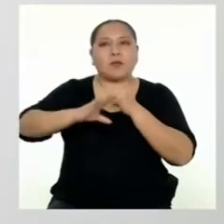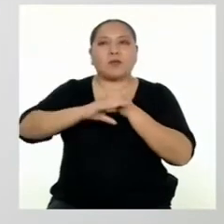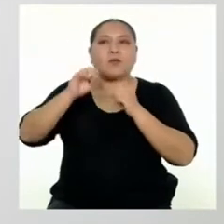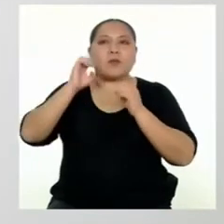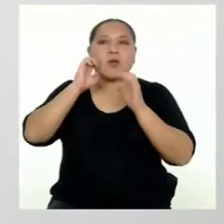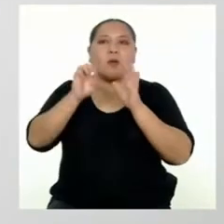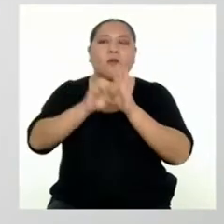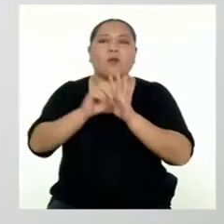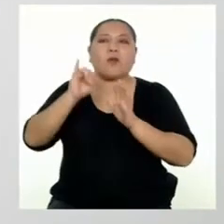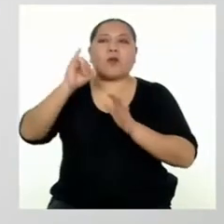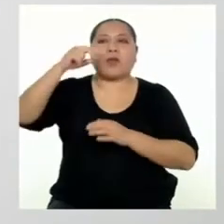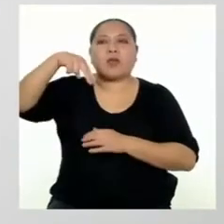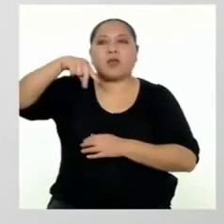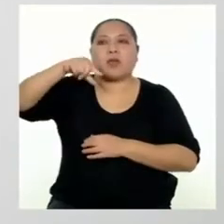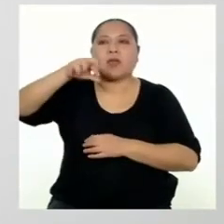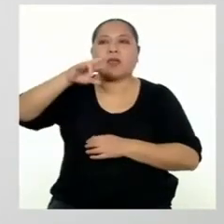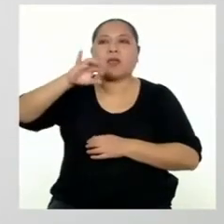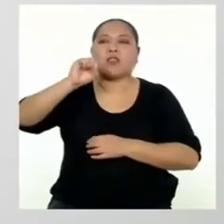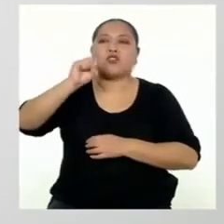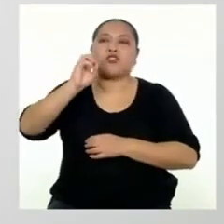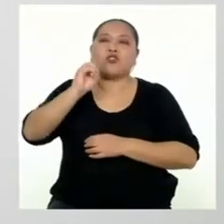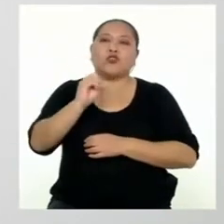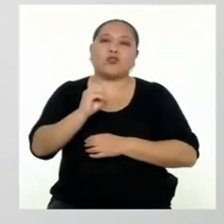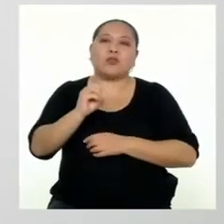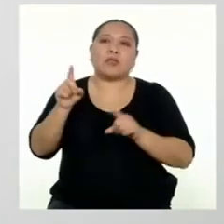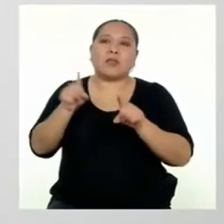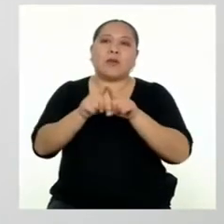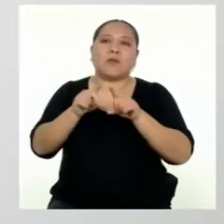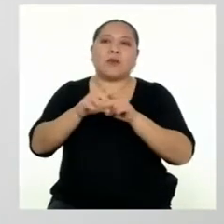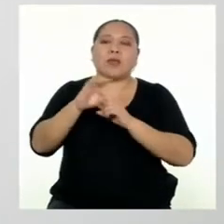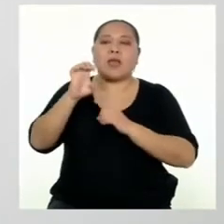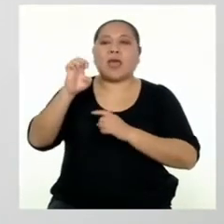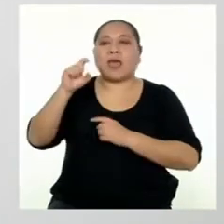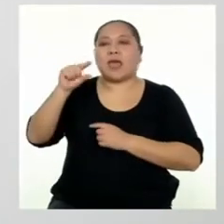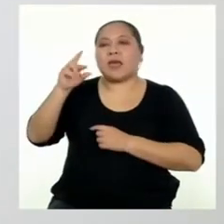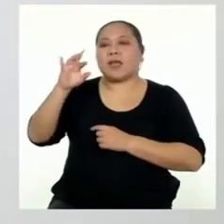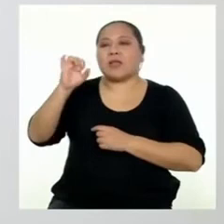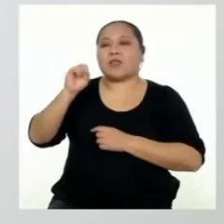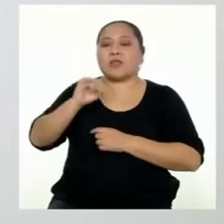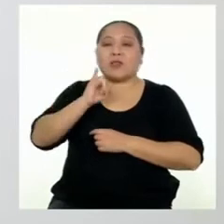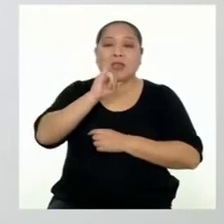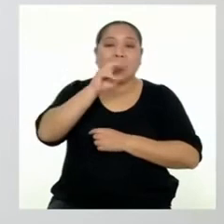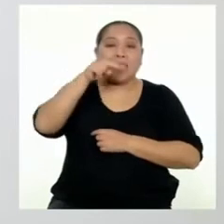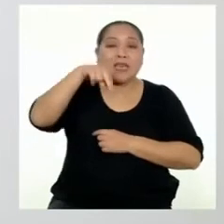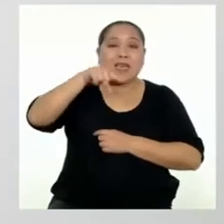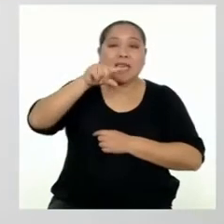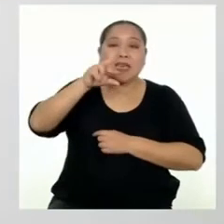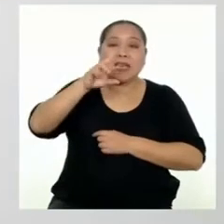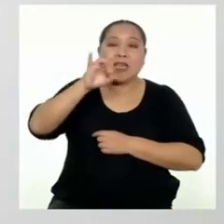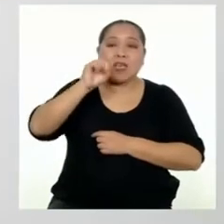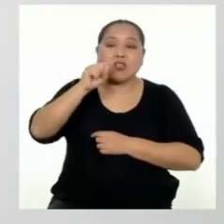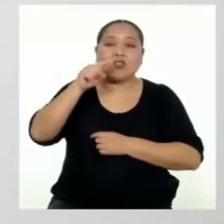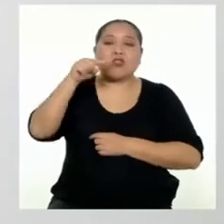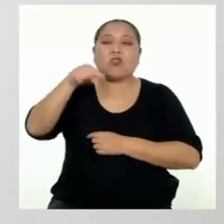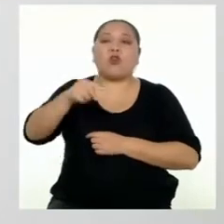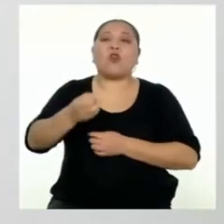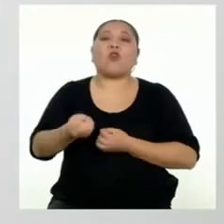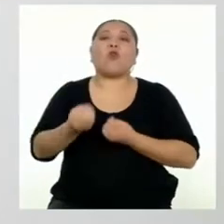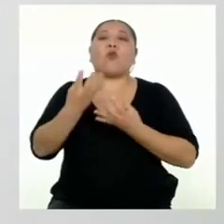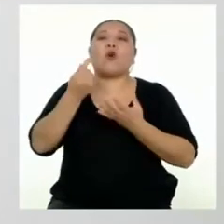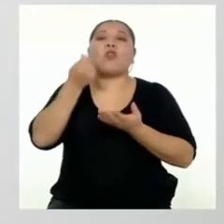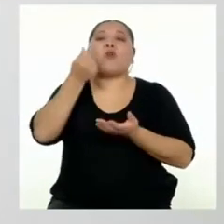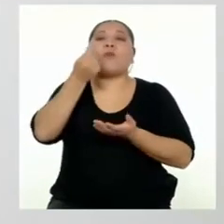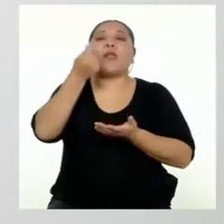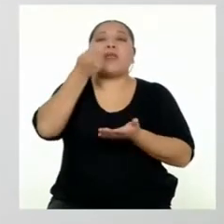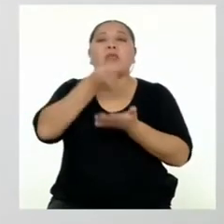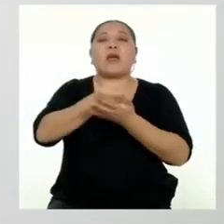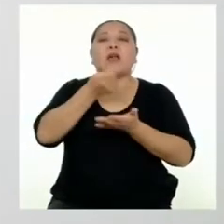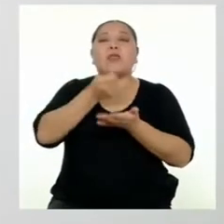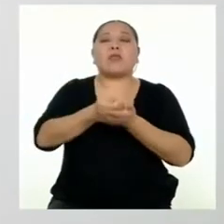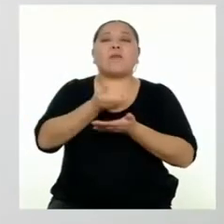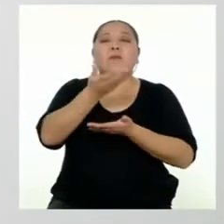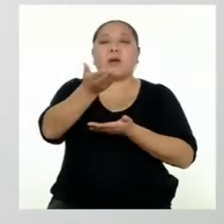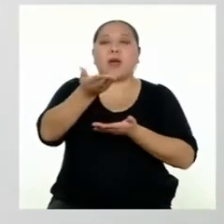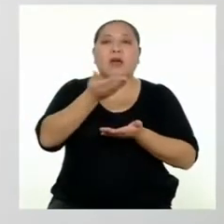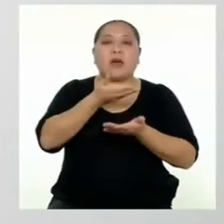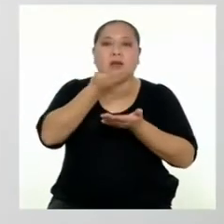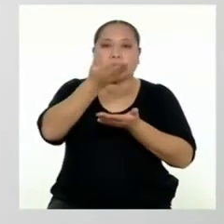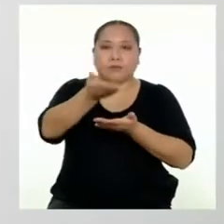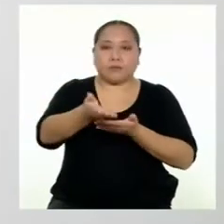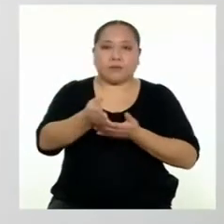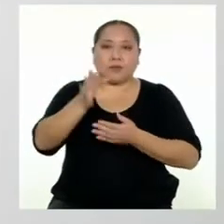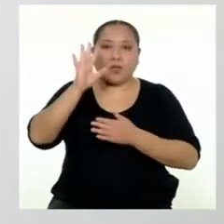nuestros ingresos y egresos. El ingreso estará determinado por el monto que recibimos